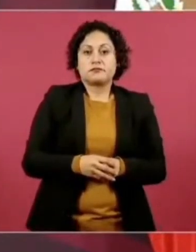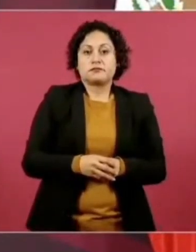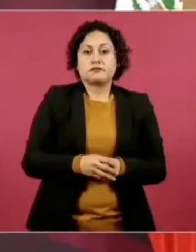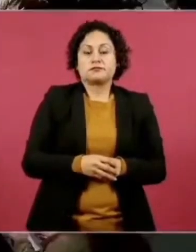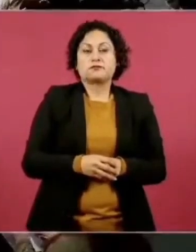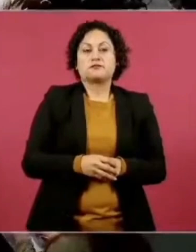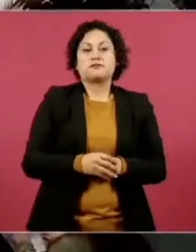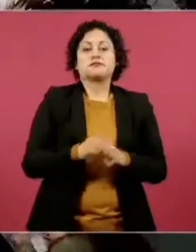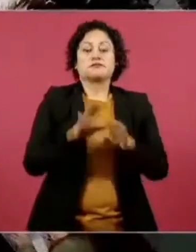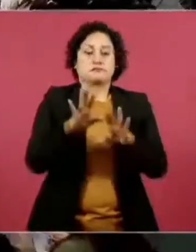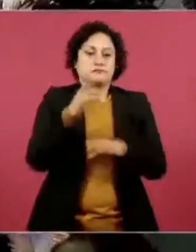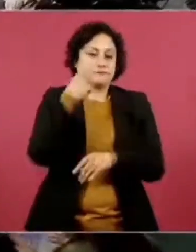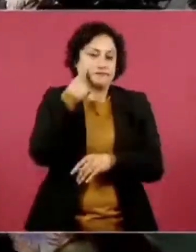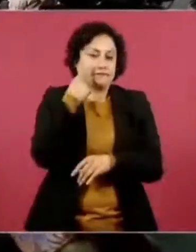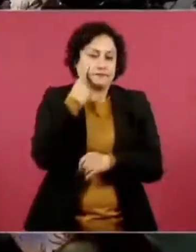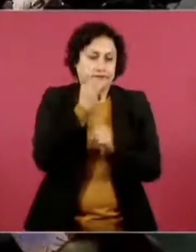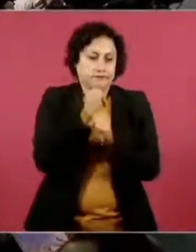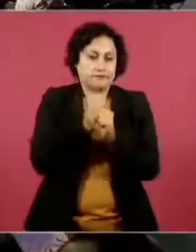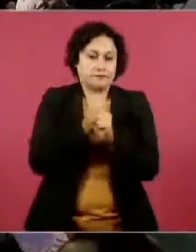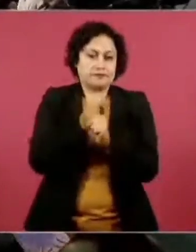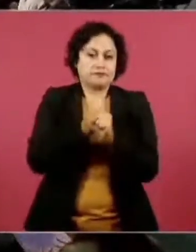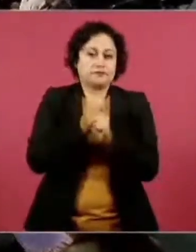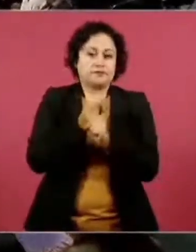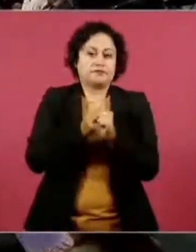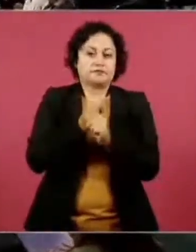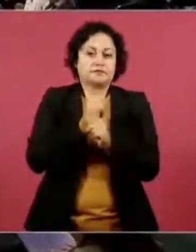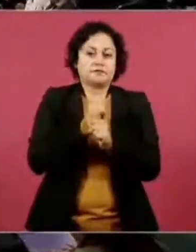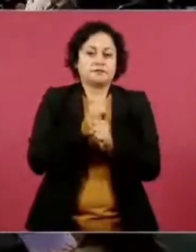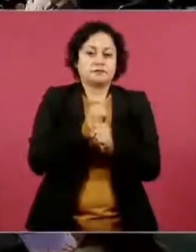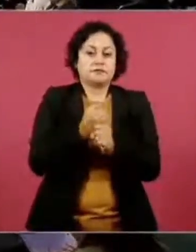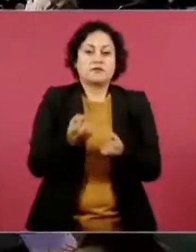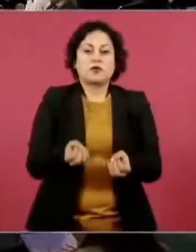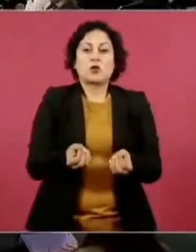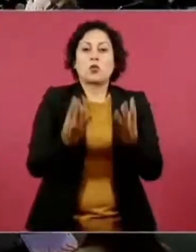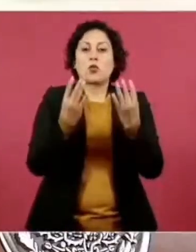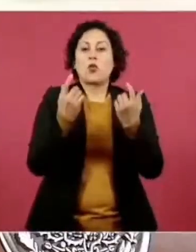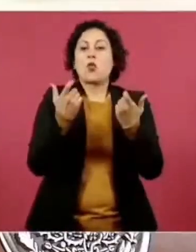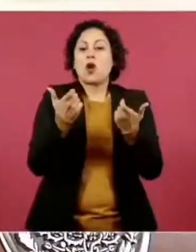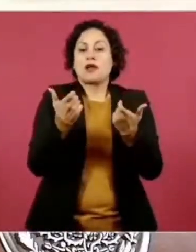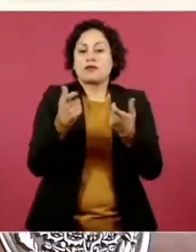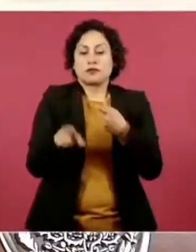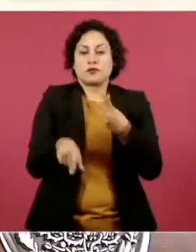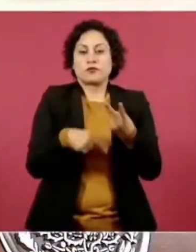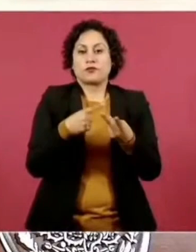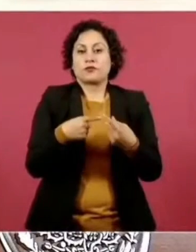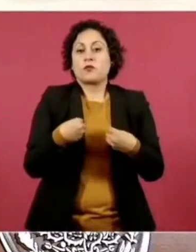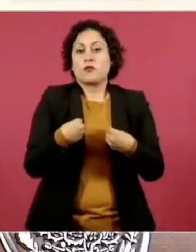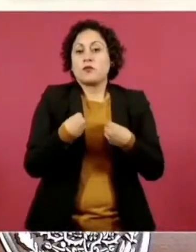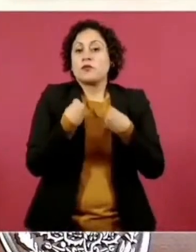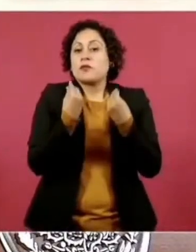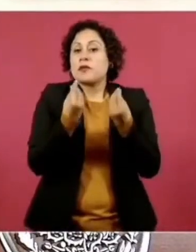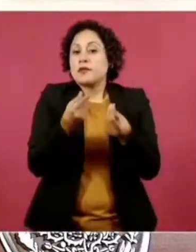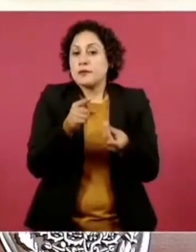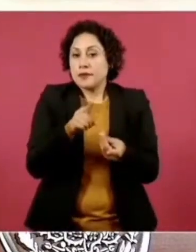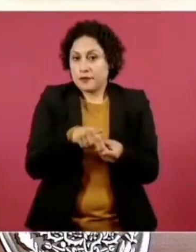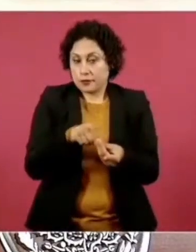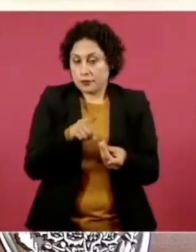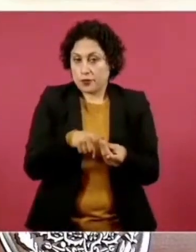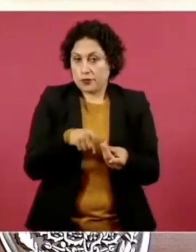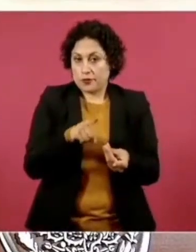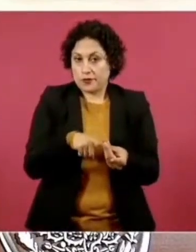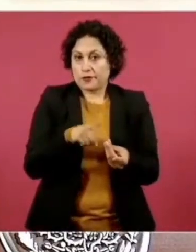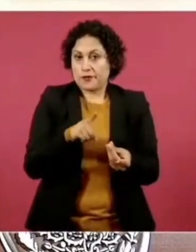¿cuánto tienen, dónde viven los principales